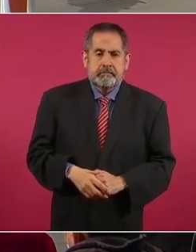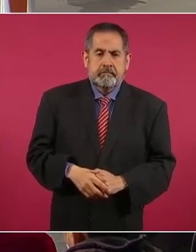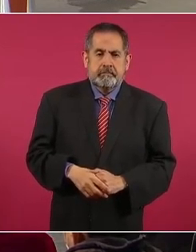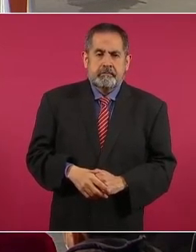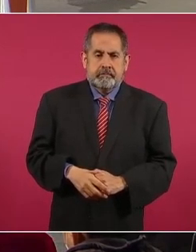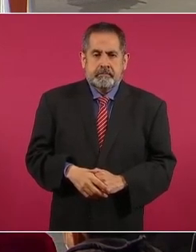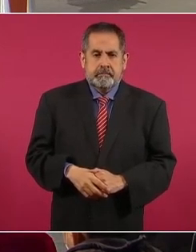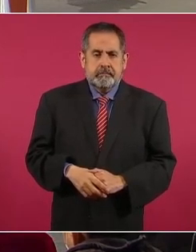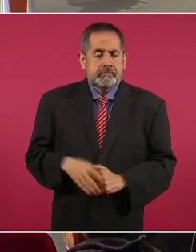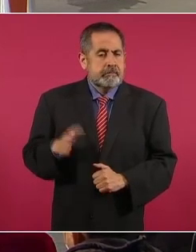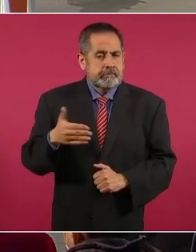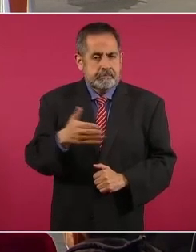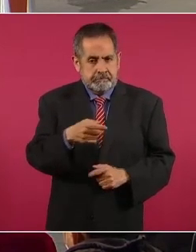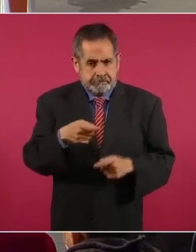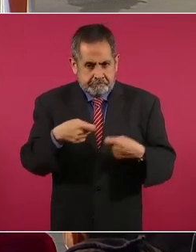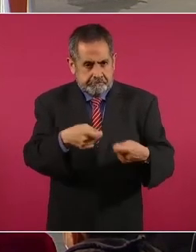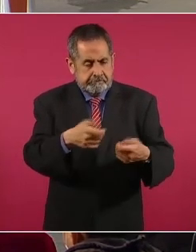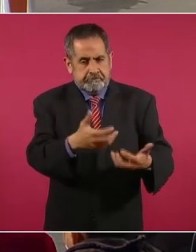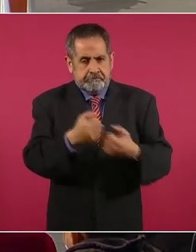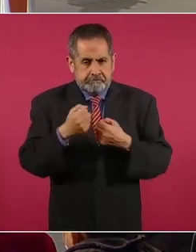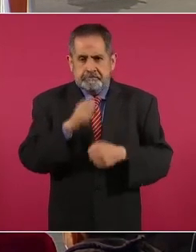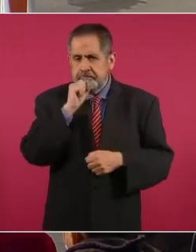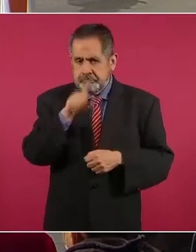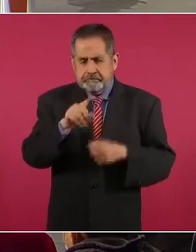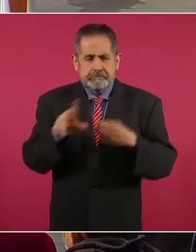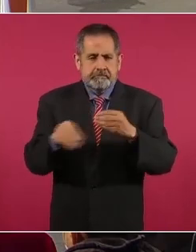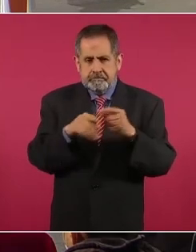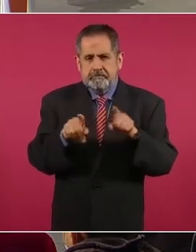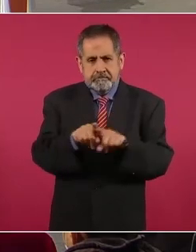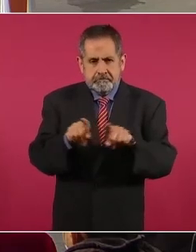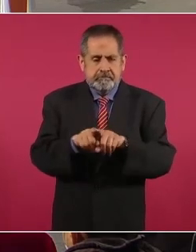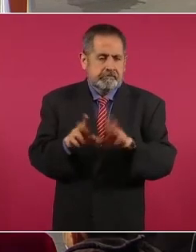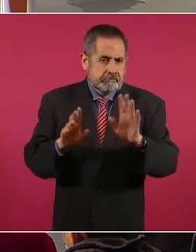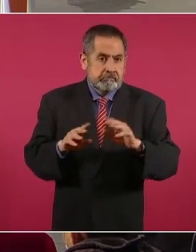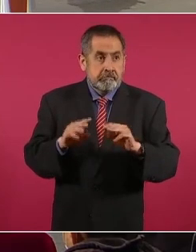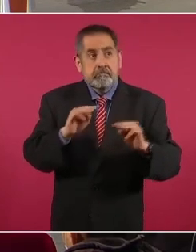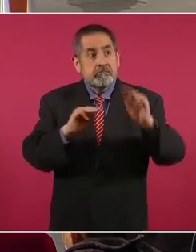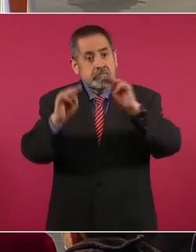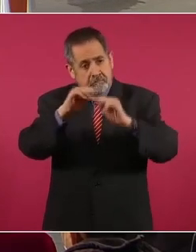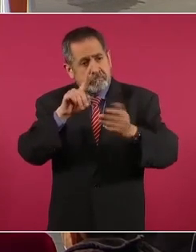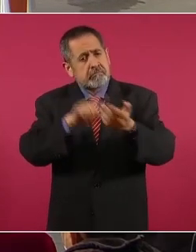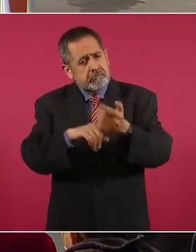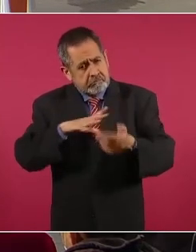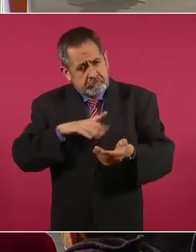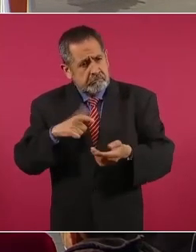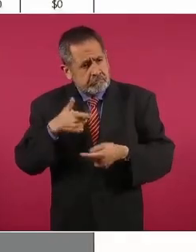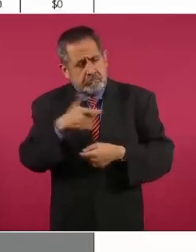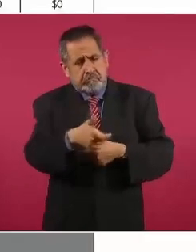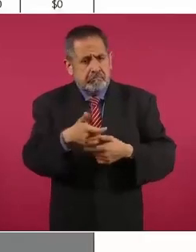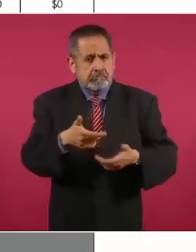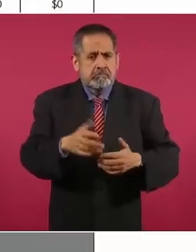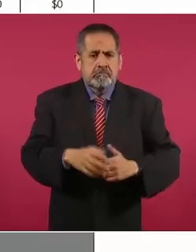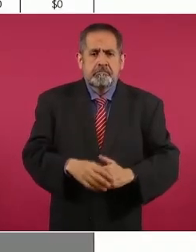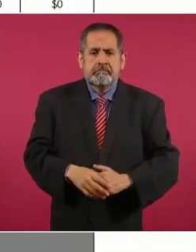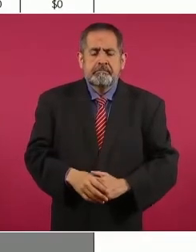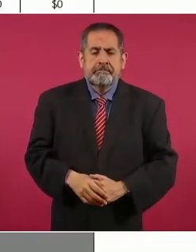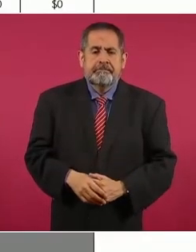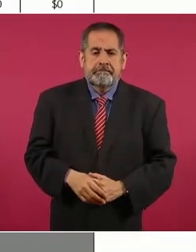Pesca también, aunque está allá en la sierra, deben de